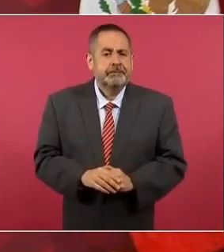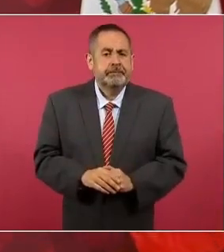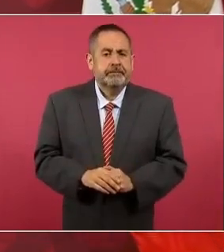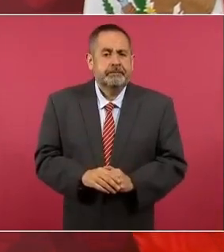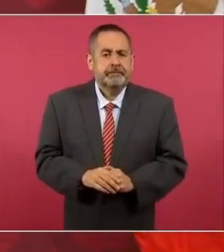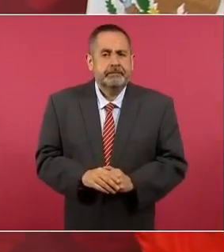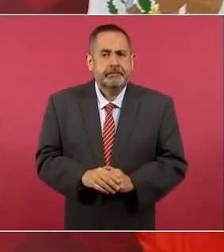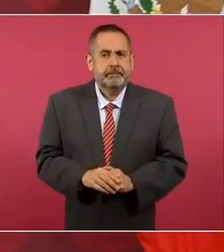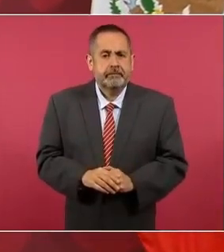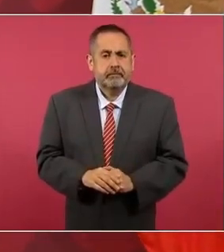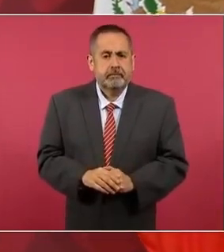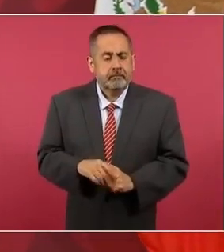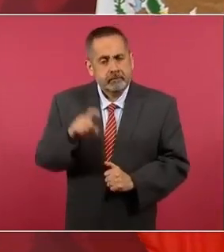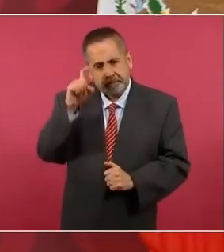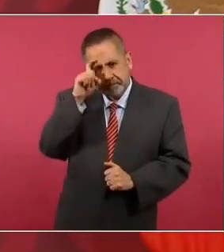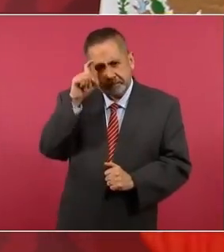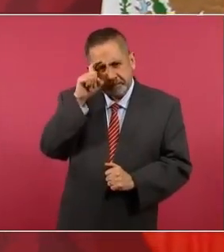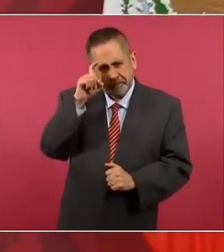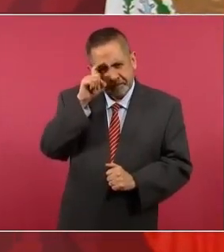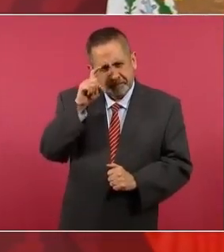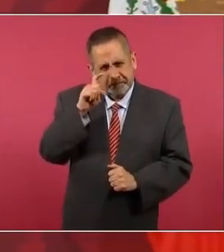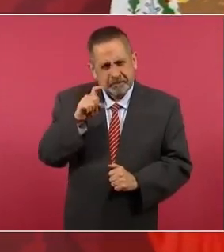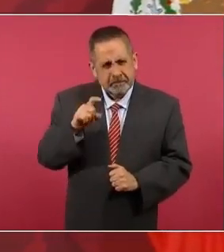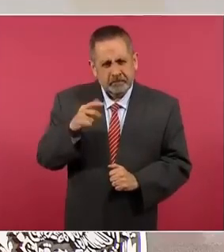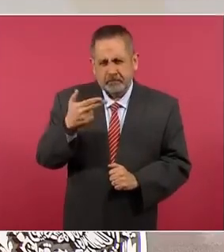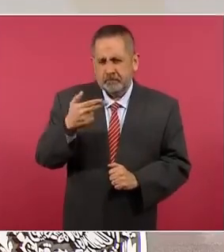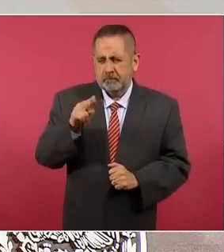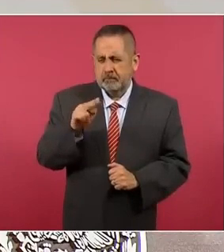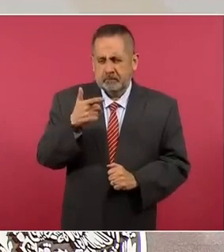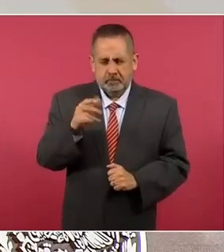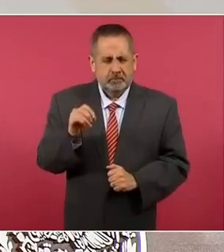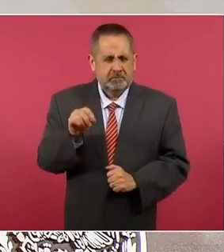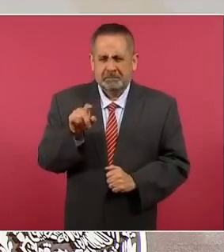Hugo López-Gatell, lo mismo,